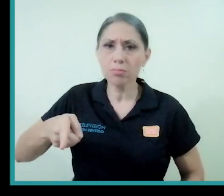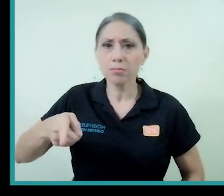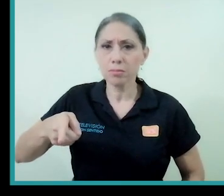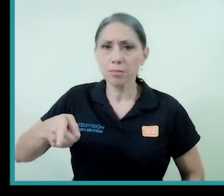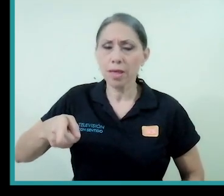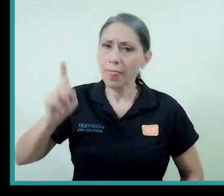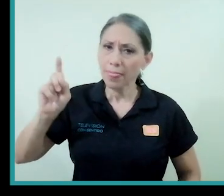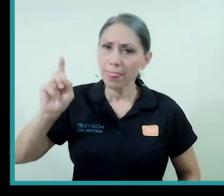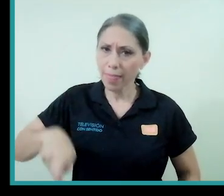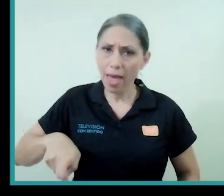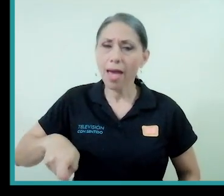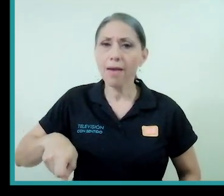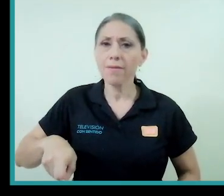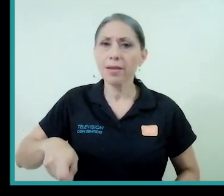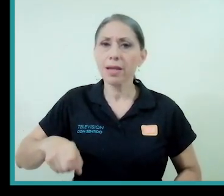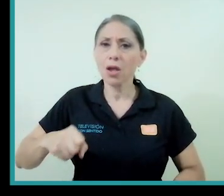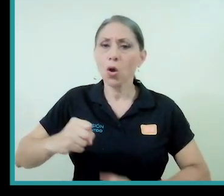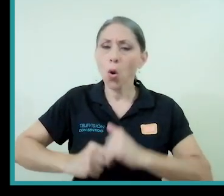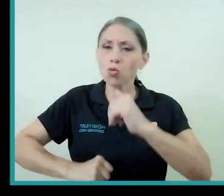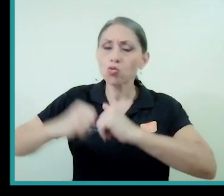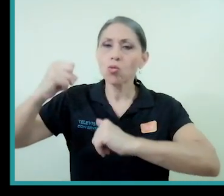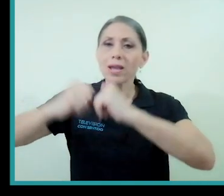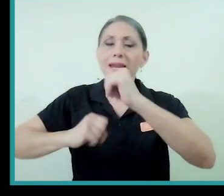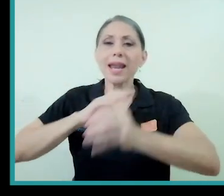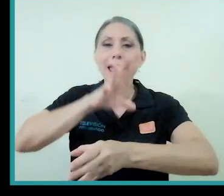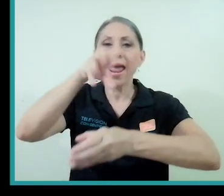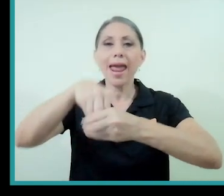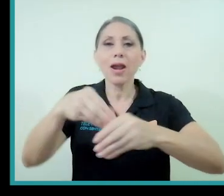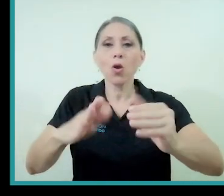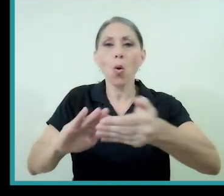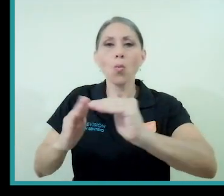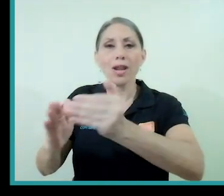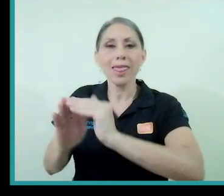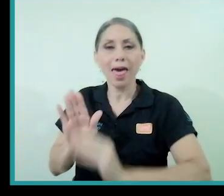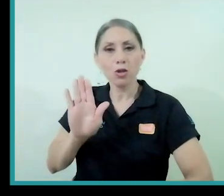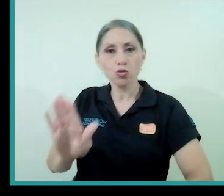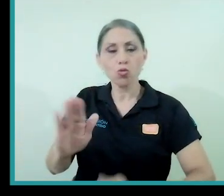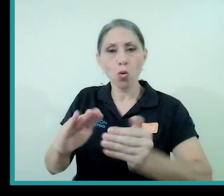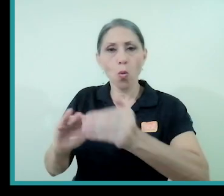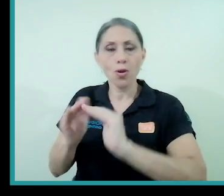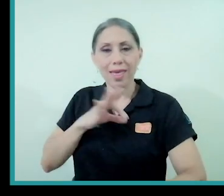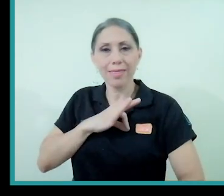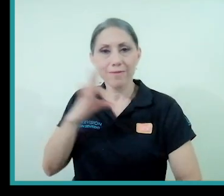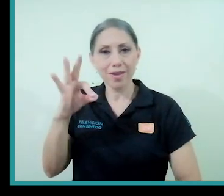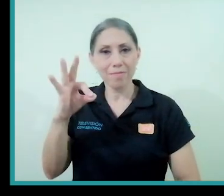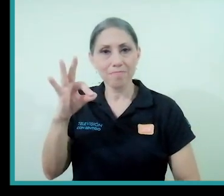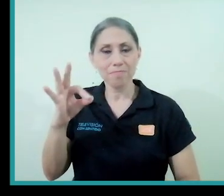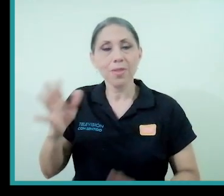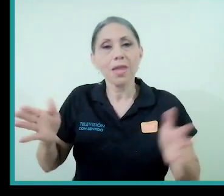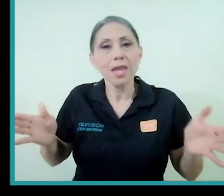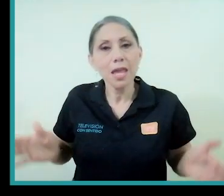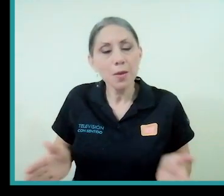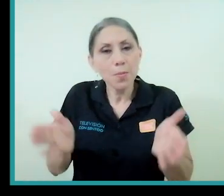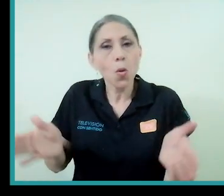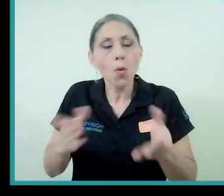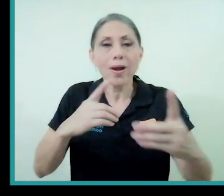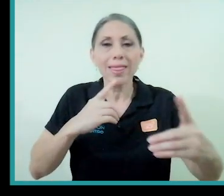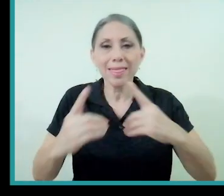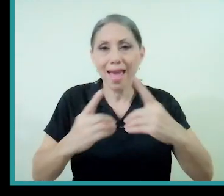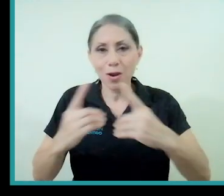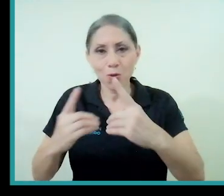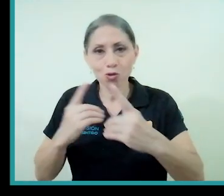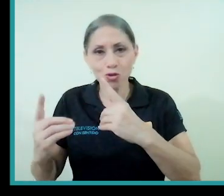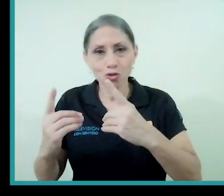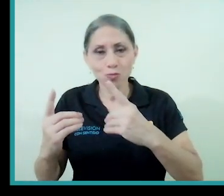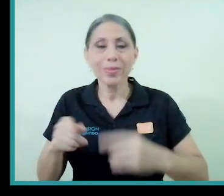de construir en comunidad digamos construir en su comunidad de fe y promover diálogos